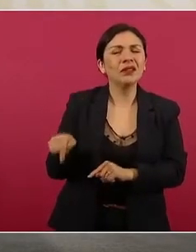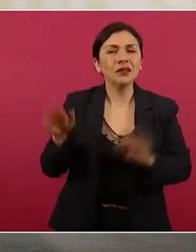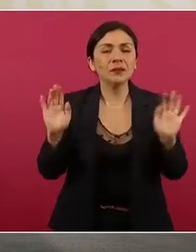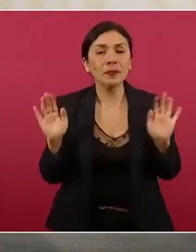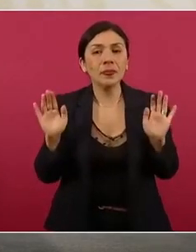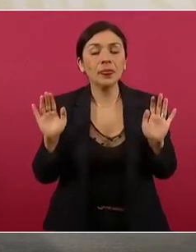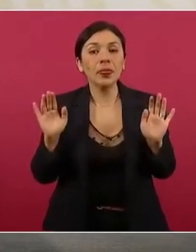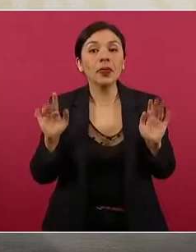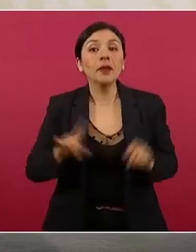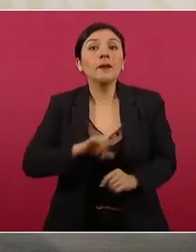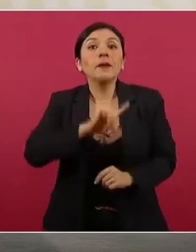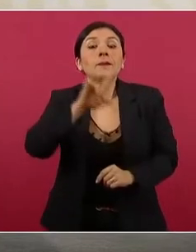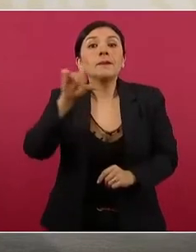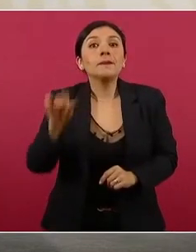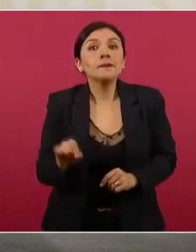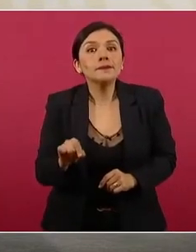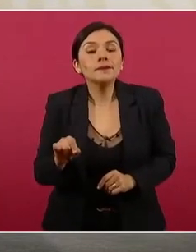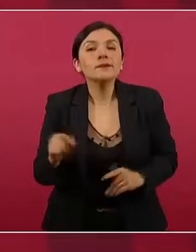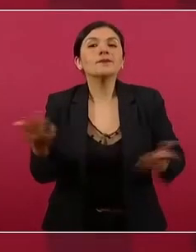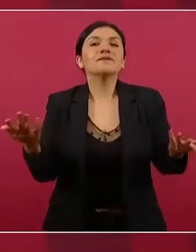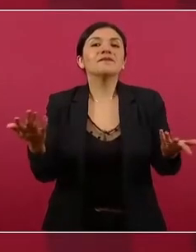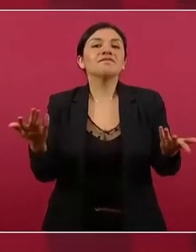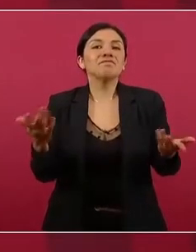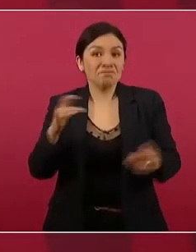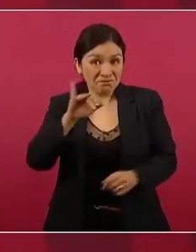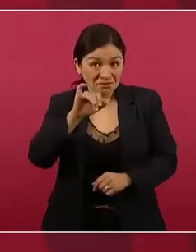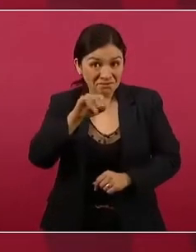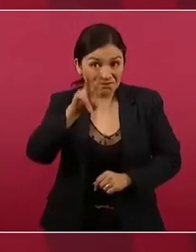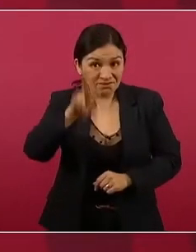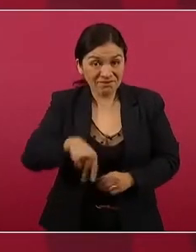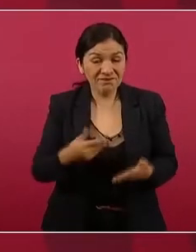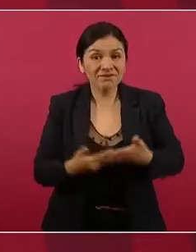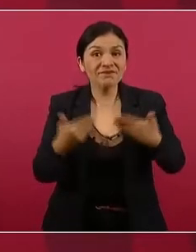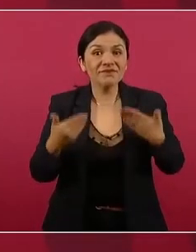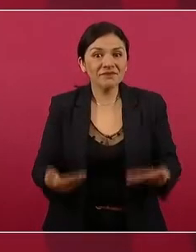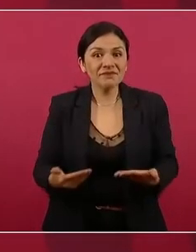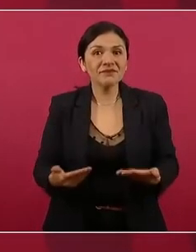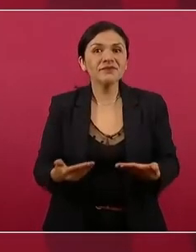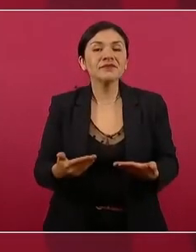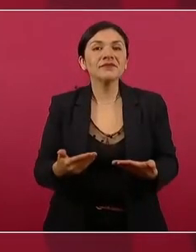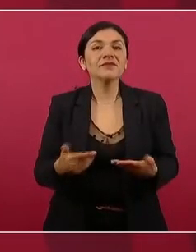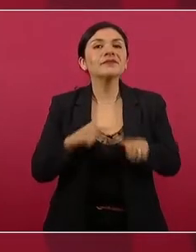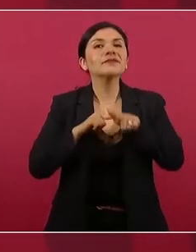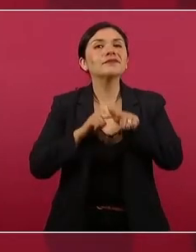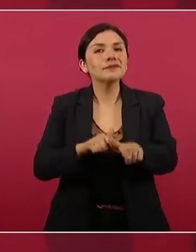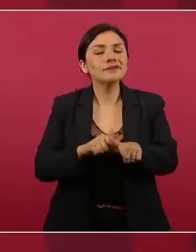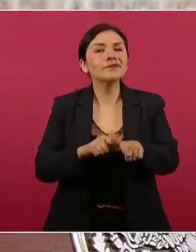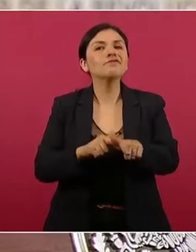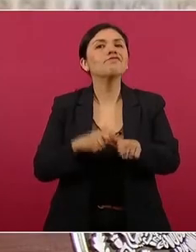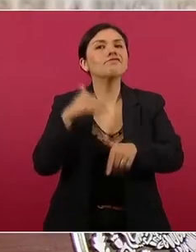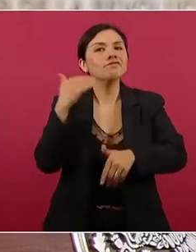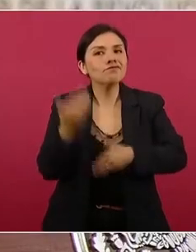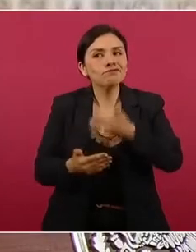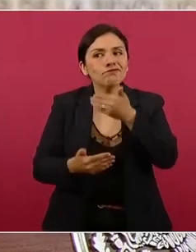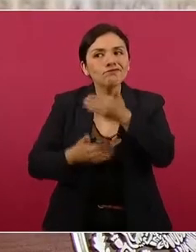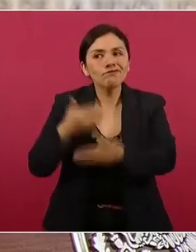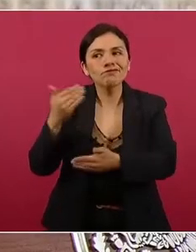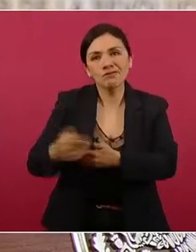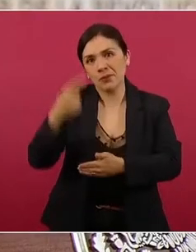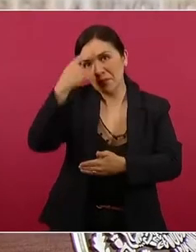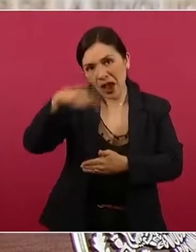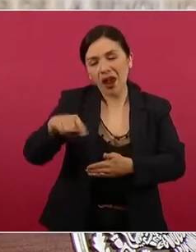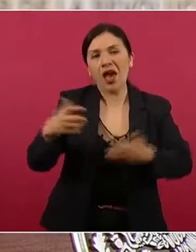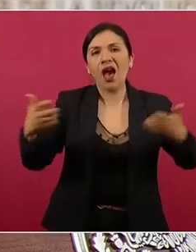Resulta que sí se ha avanzado en la fabricación de